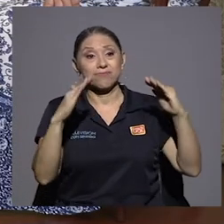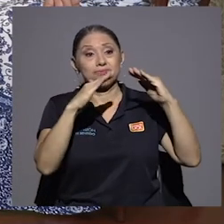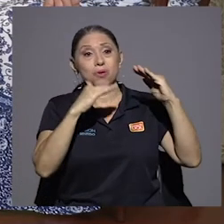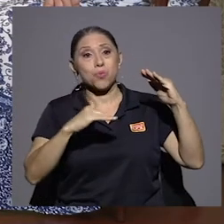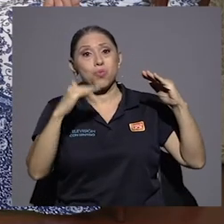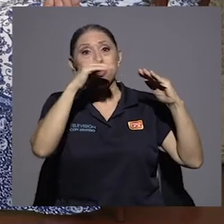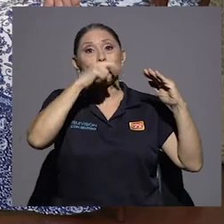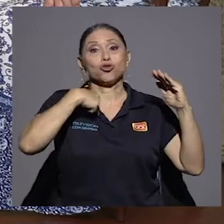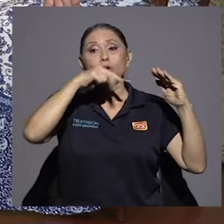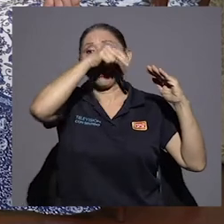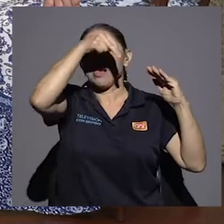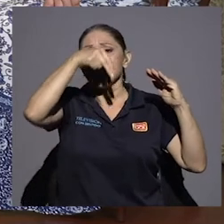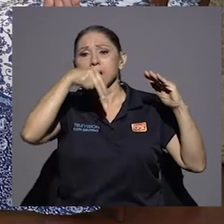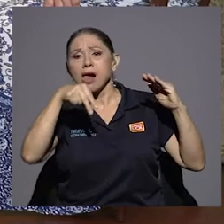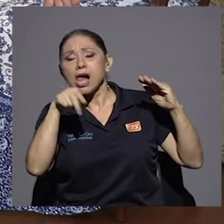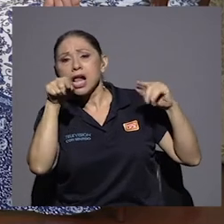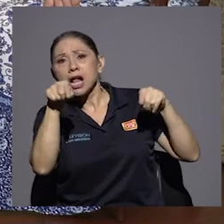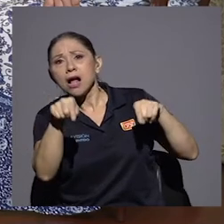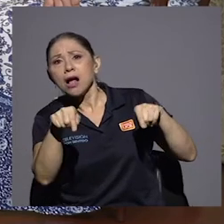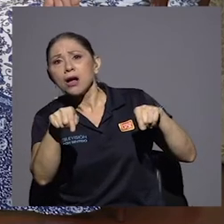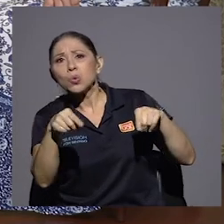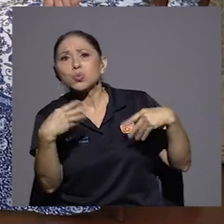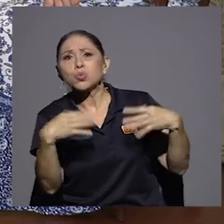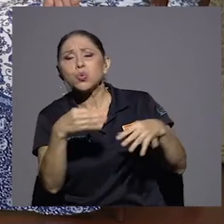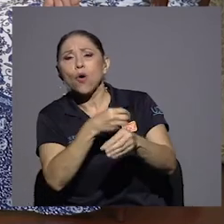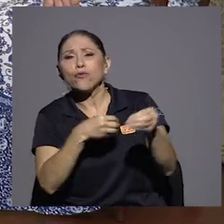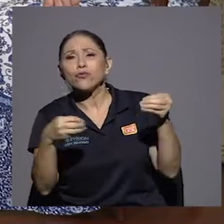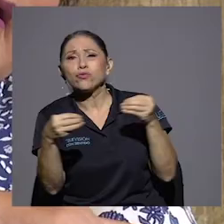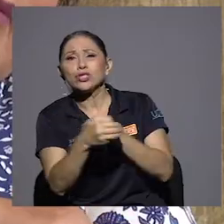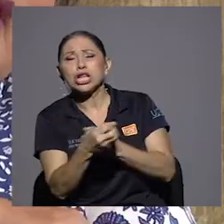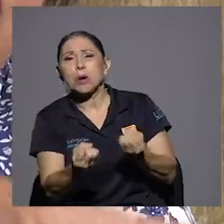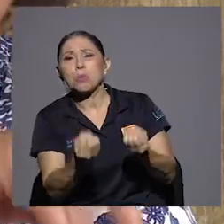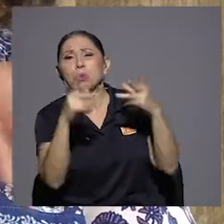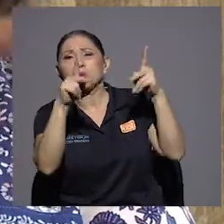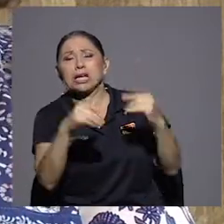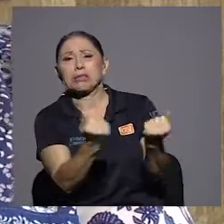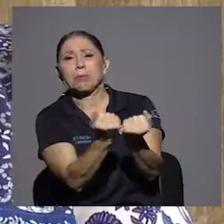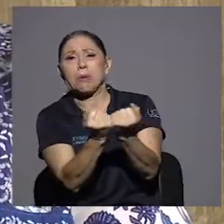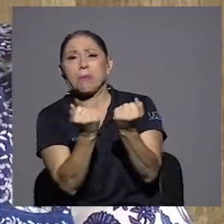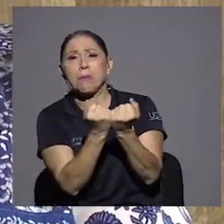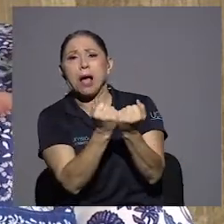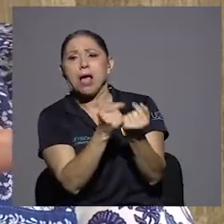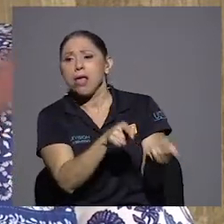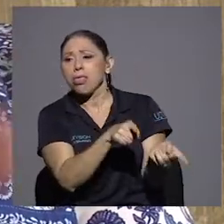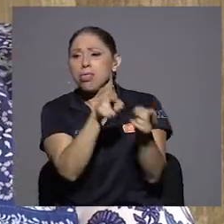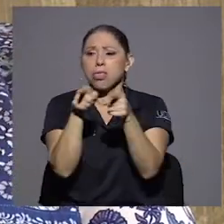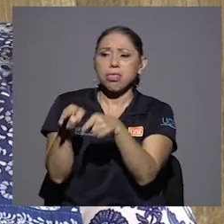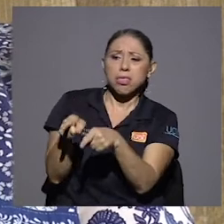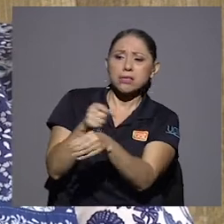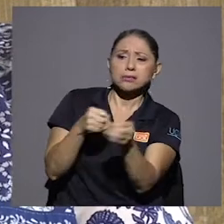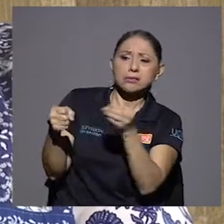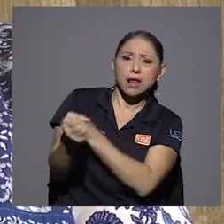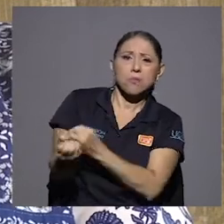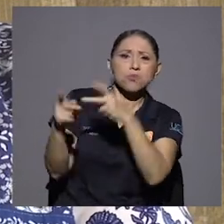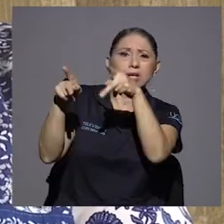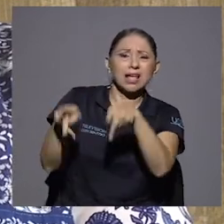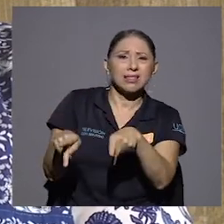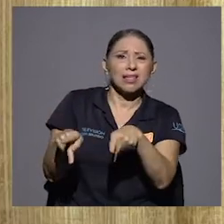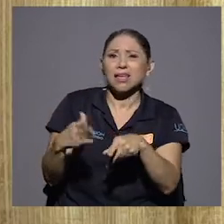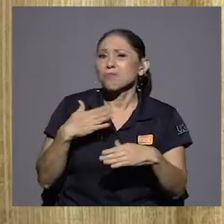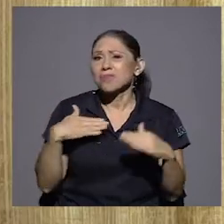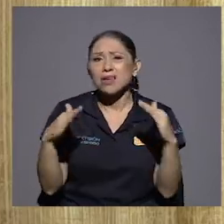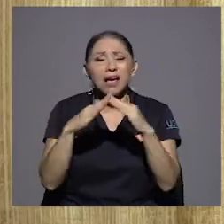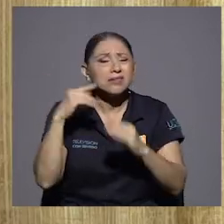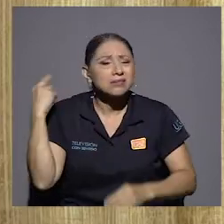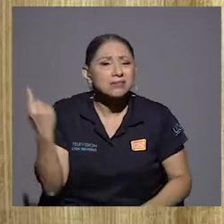repleto en la oficina que estaba la pura entrada y entonces en la otra sala también hay un montón de gente o sea mi casa siempre estuvo llena de gente.